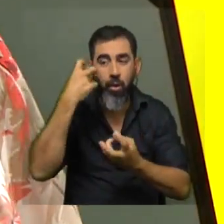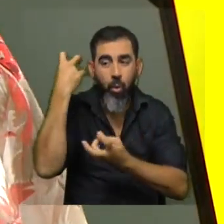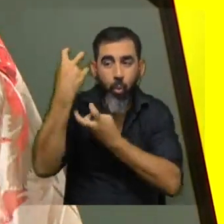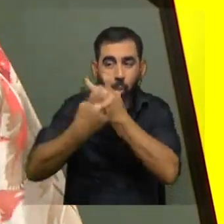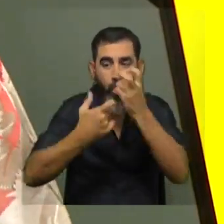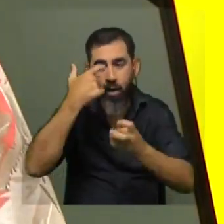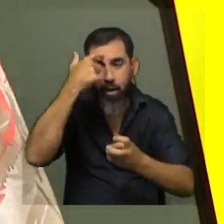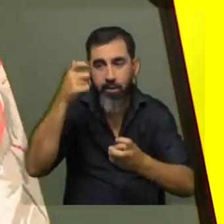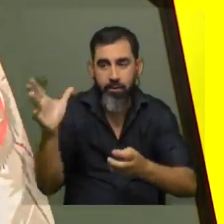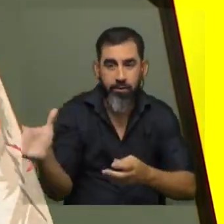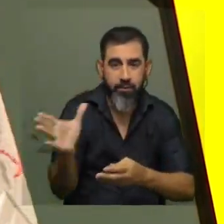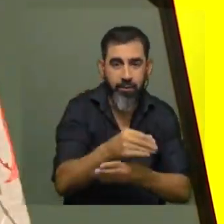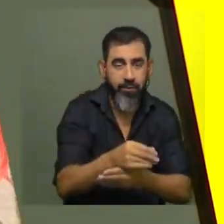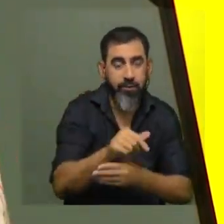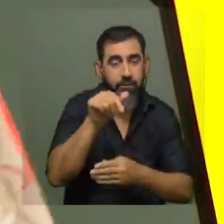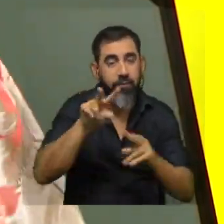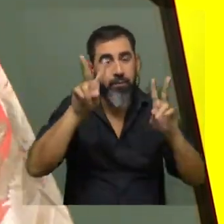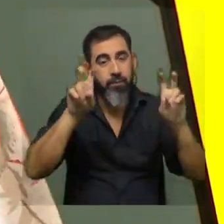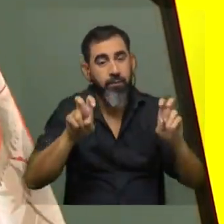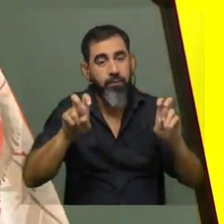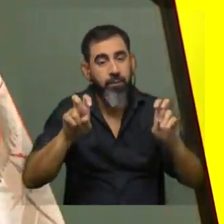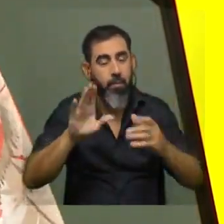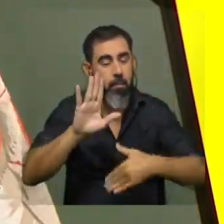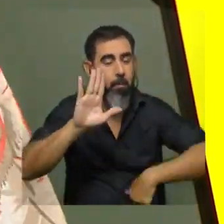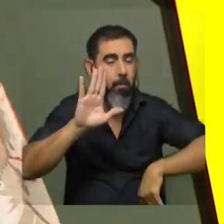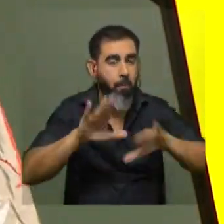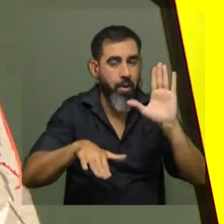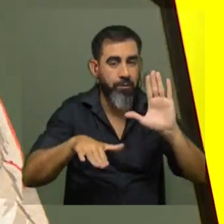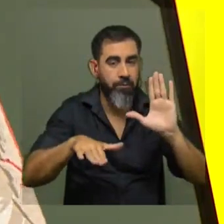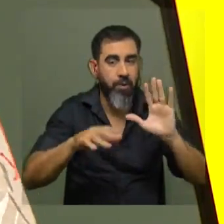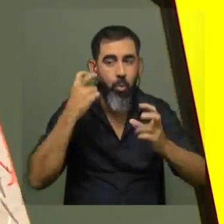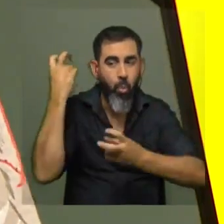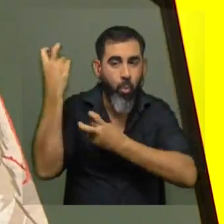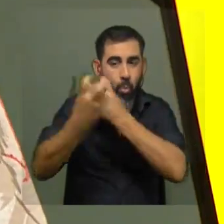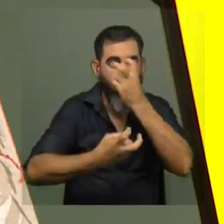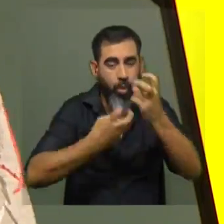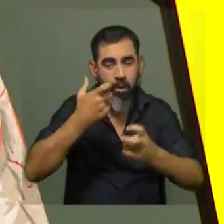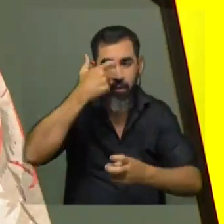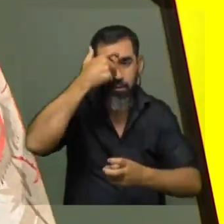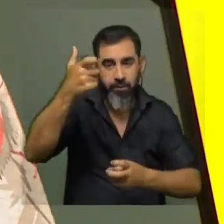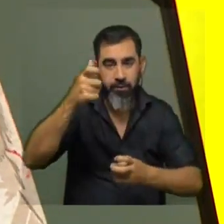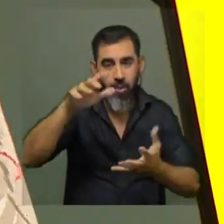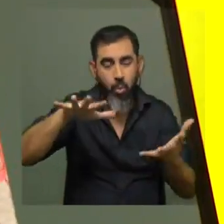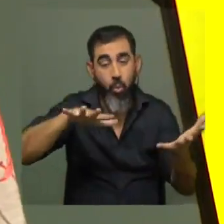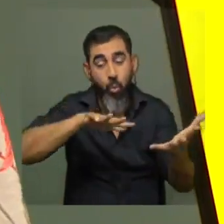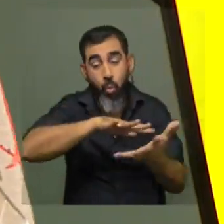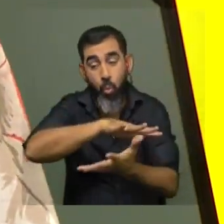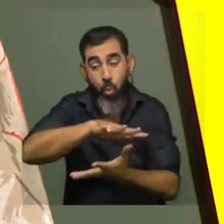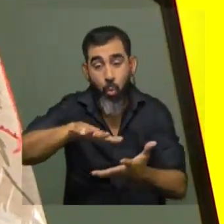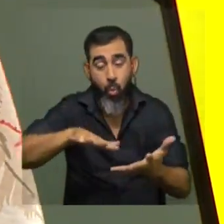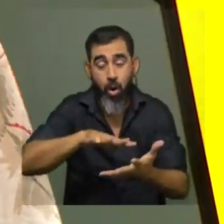todos lados exacto y en este caso y a ser más explícitos todavía y vamos a decir vamos a buscar justamente la ciencia en esos lugares donde